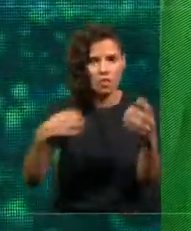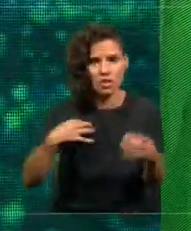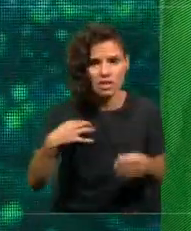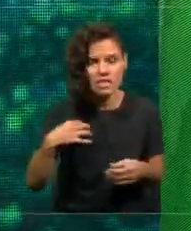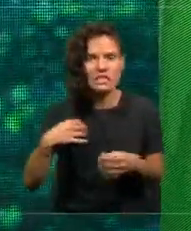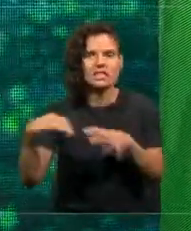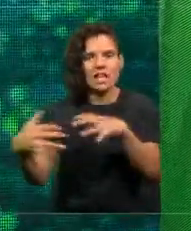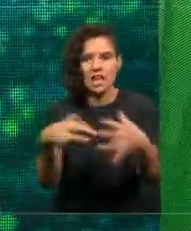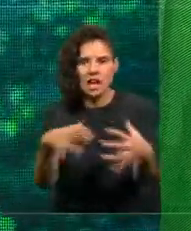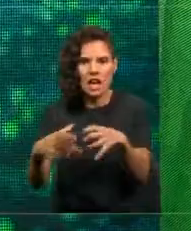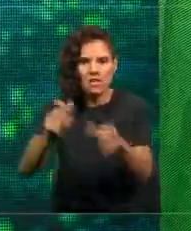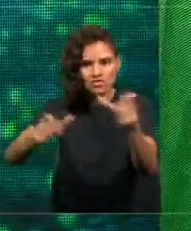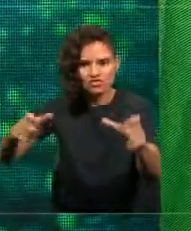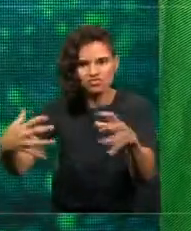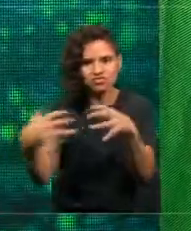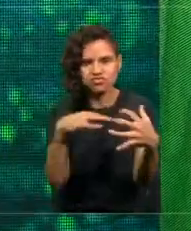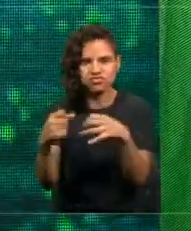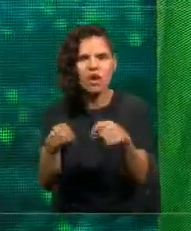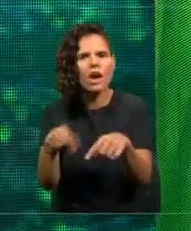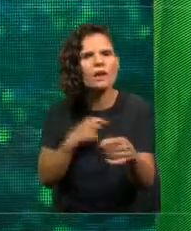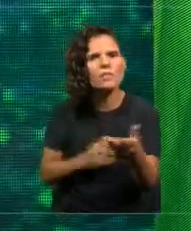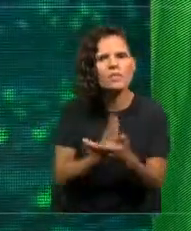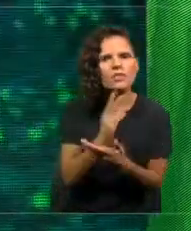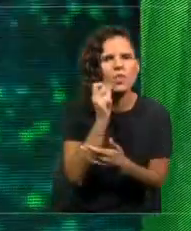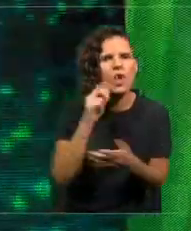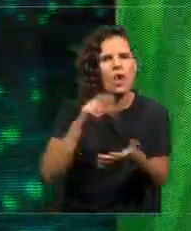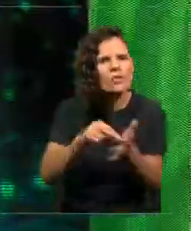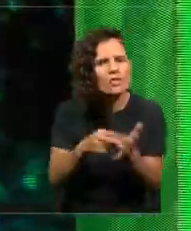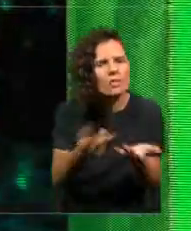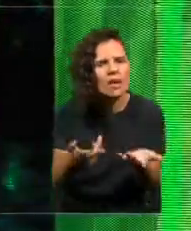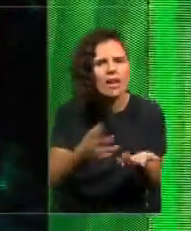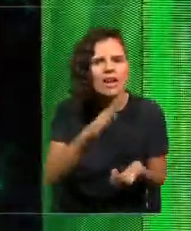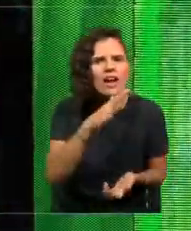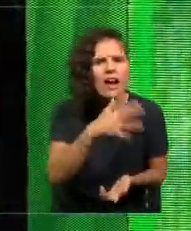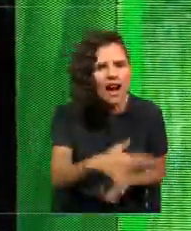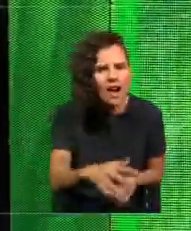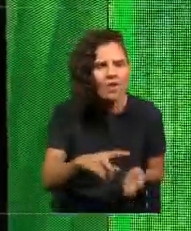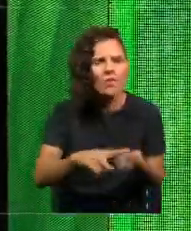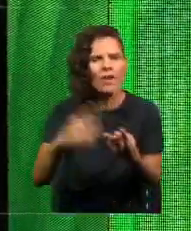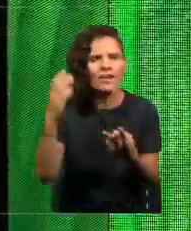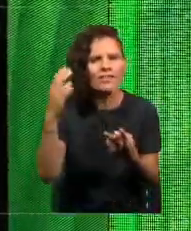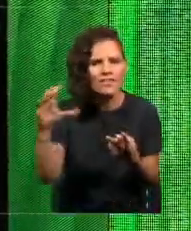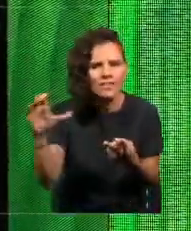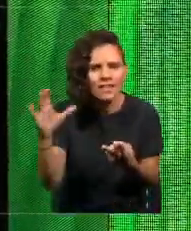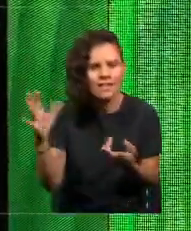se inició por conflictos que tenían que ver con agua y con temas climáticos.